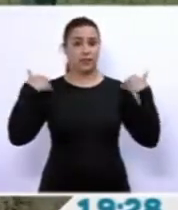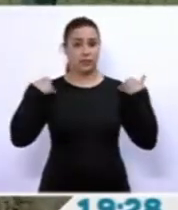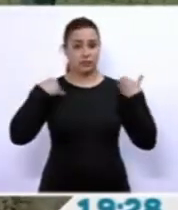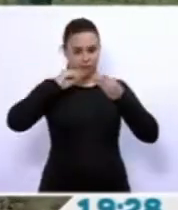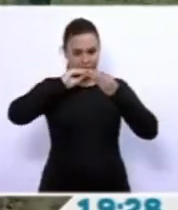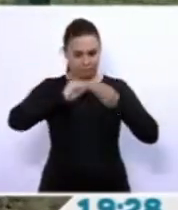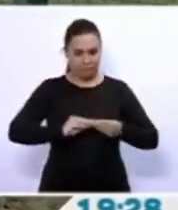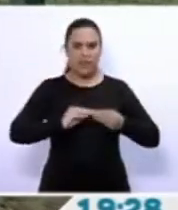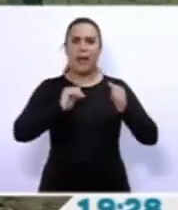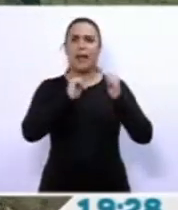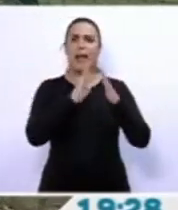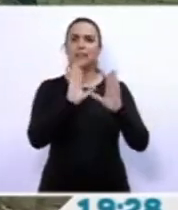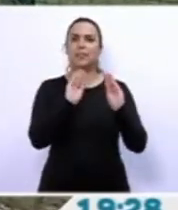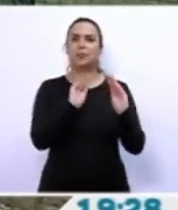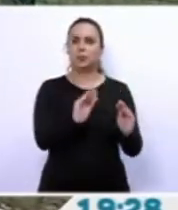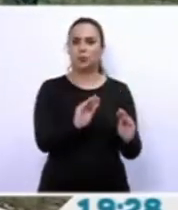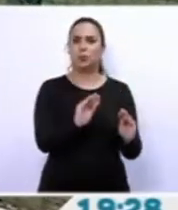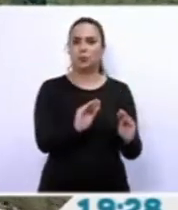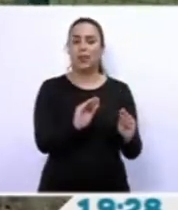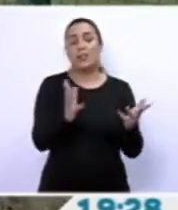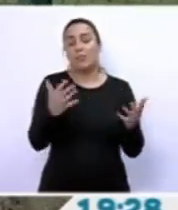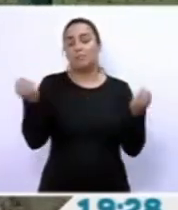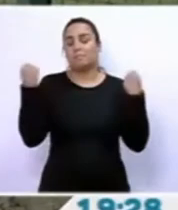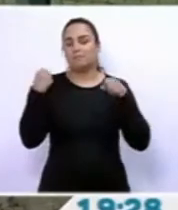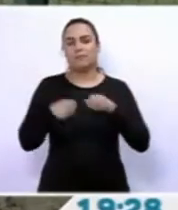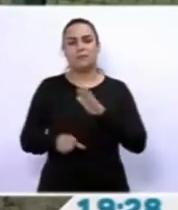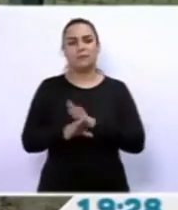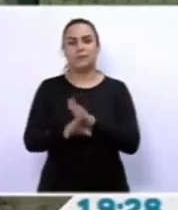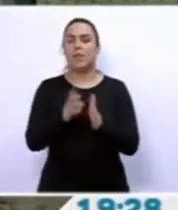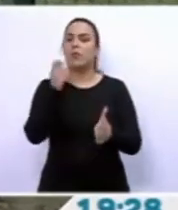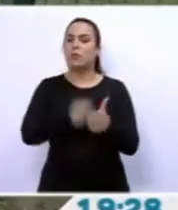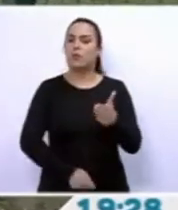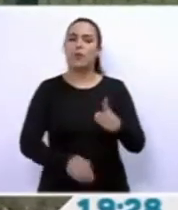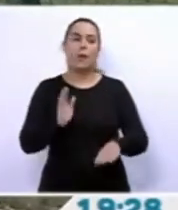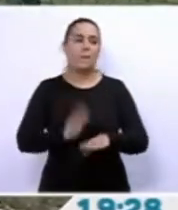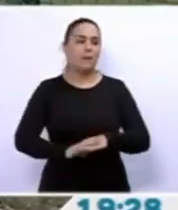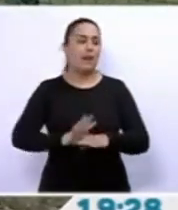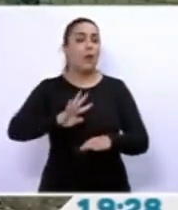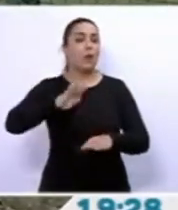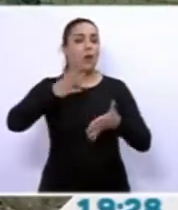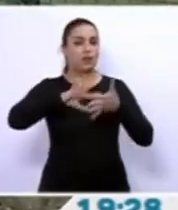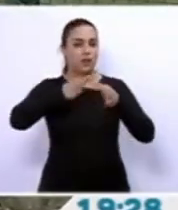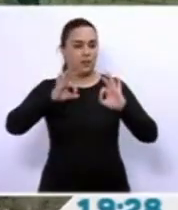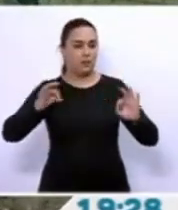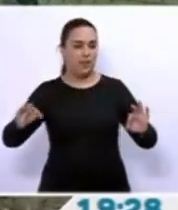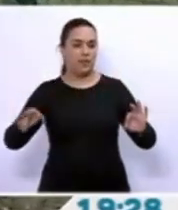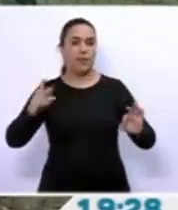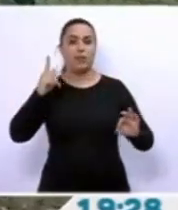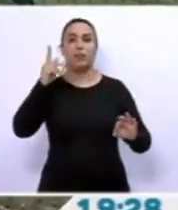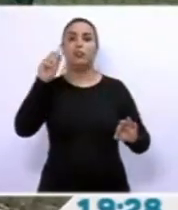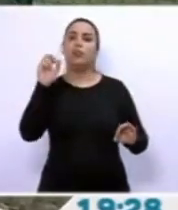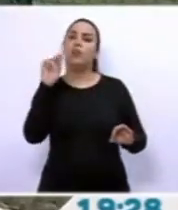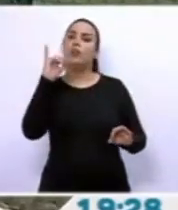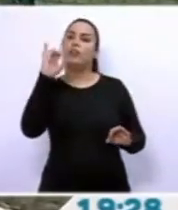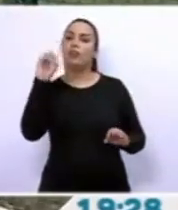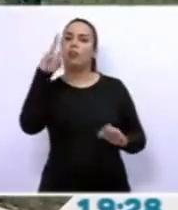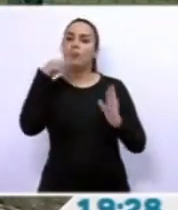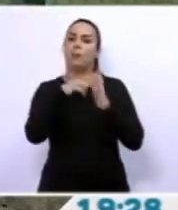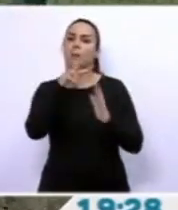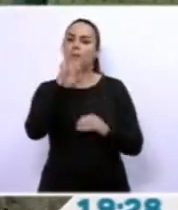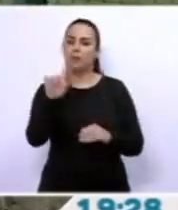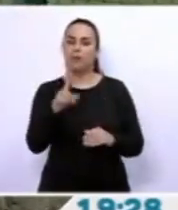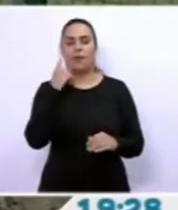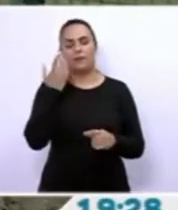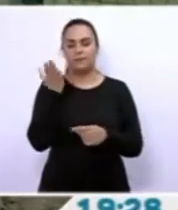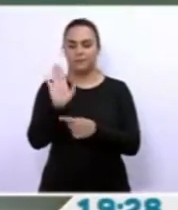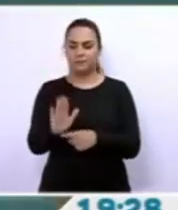abajo en su casa y, por supuesto, que sigue entrenando duro para estar en sus cuartos Juegos Olímpicos, que serían Tokio 2021. Así nos muestra su